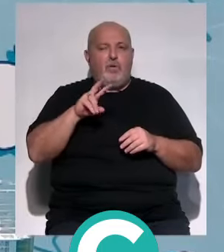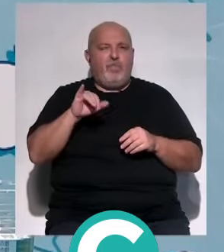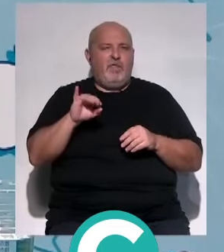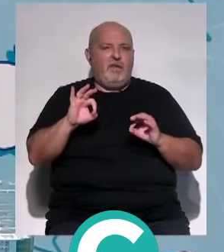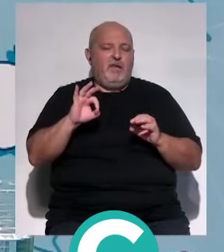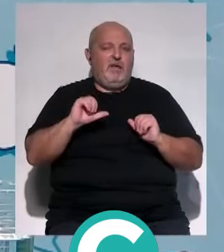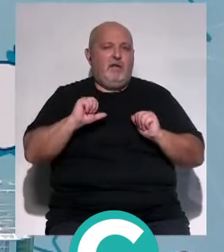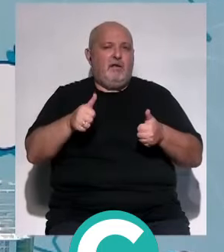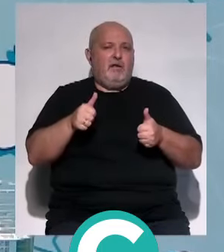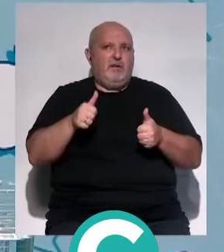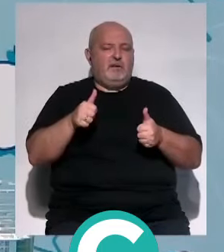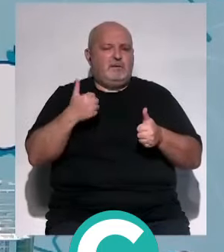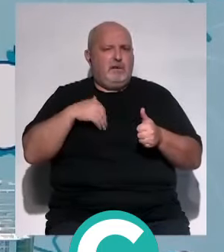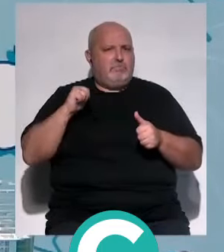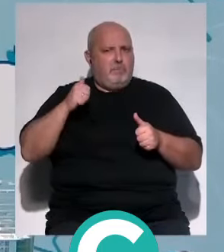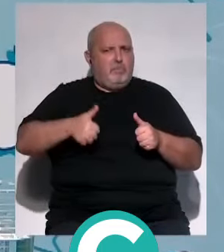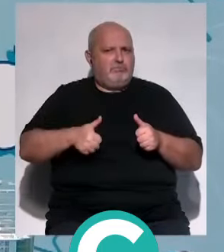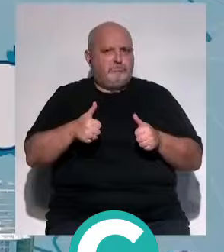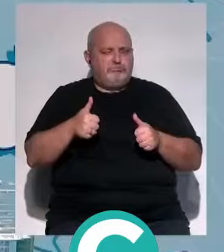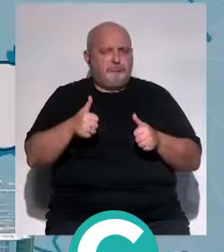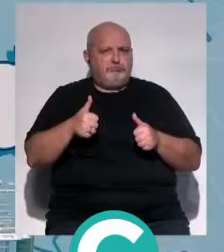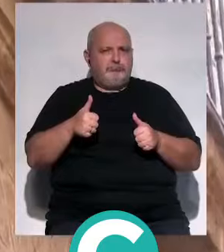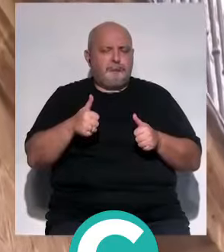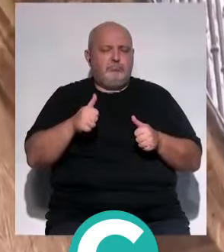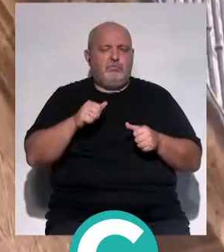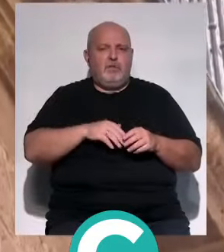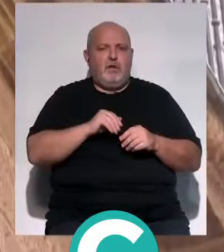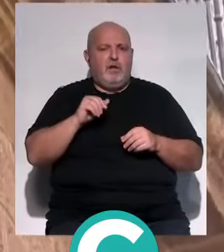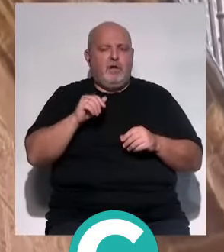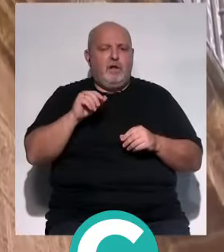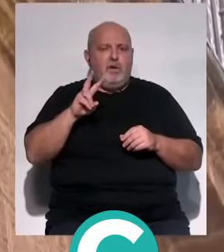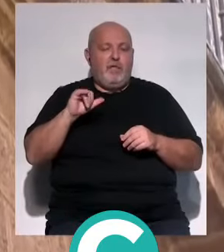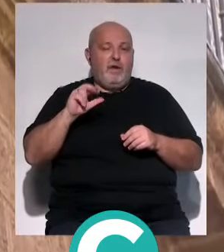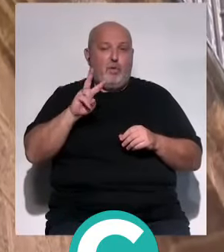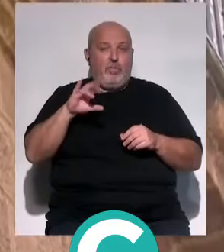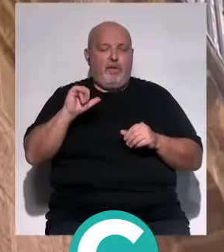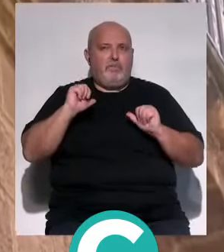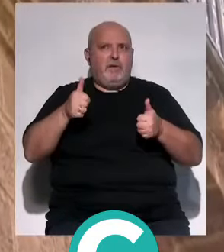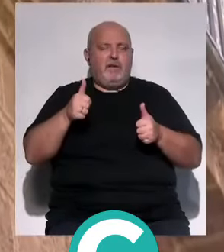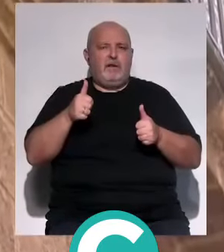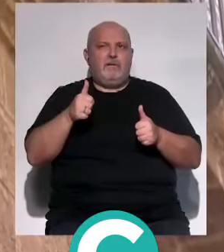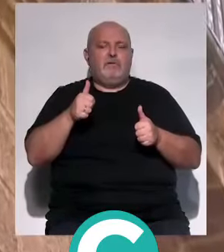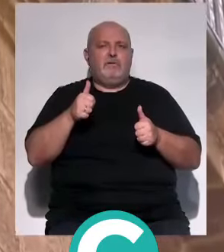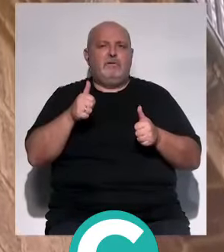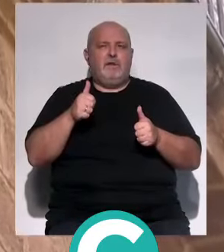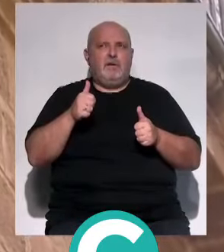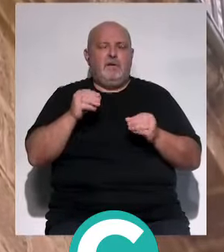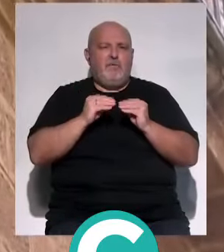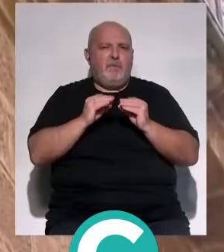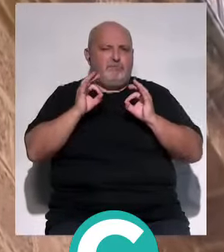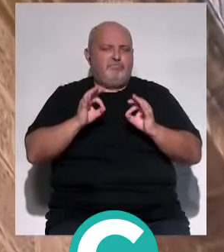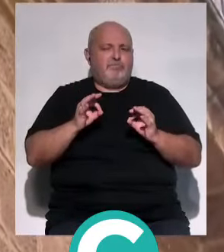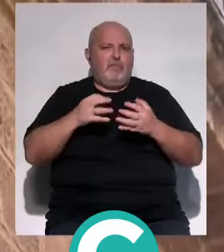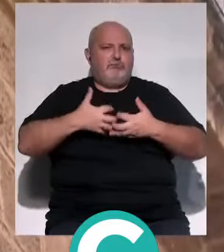UCI ya un tiempo en activo. La UCI comenzó de forma